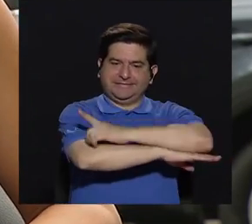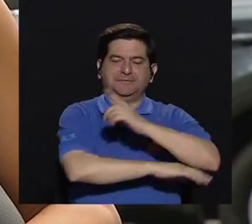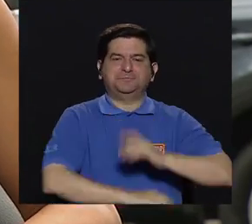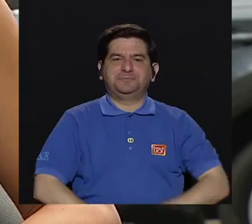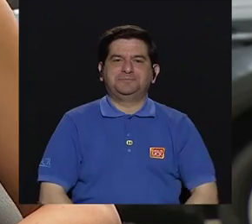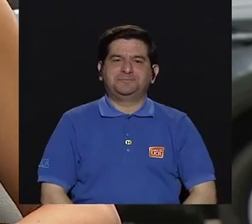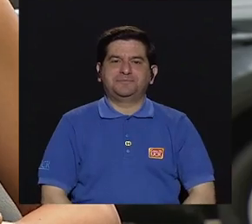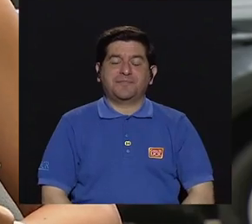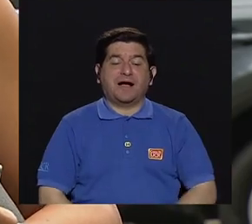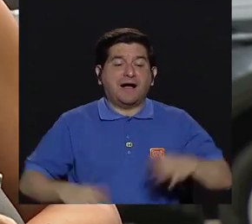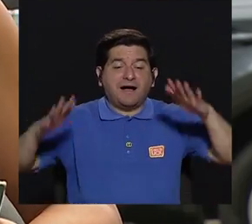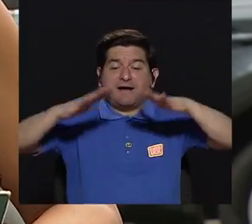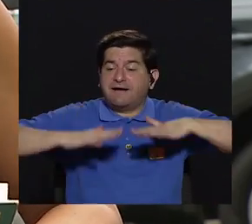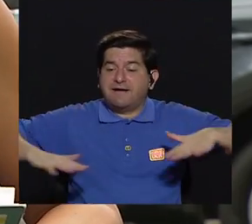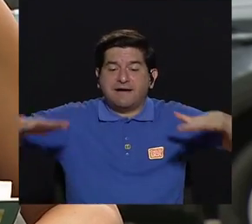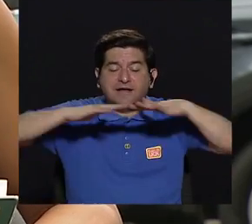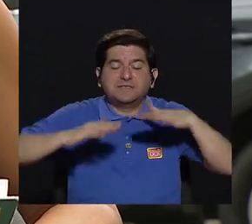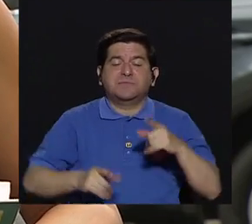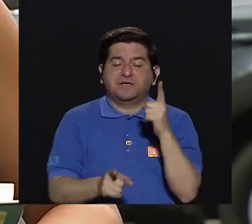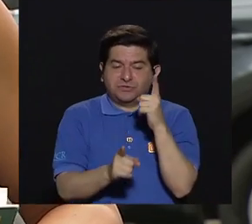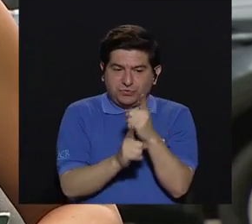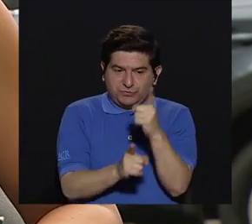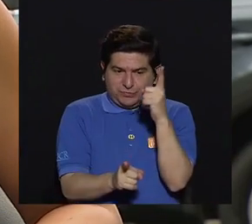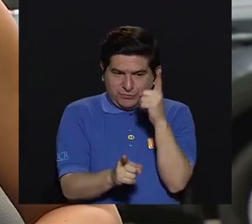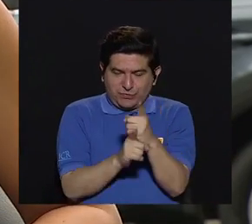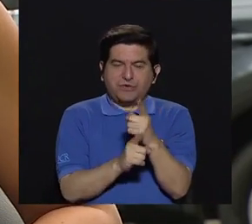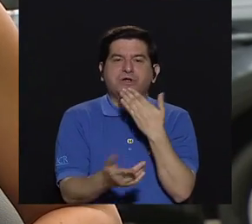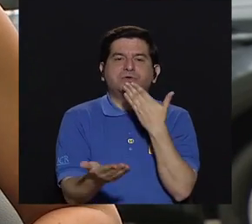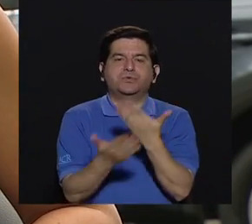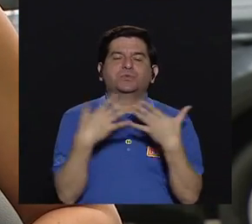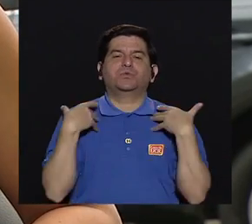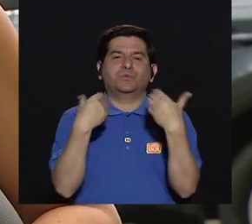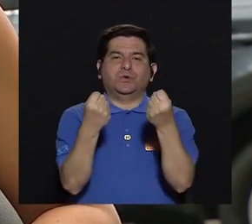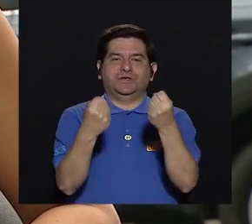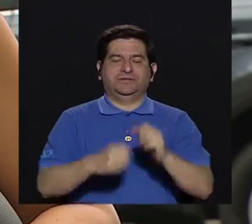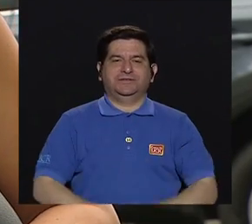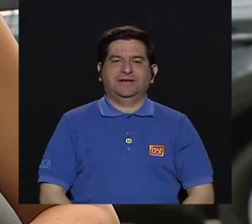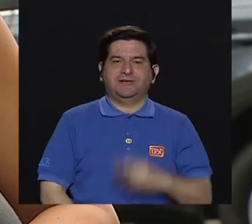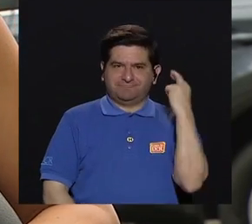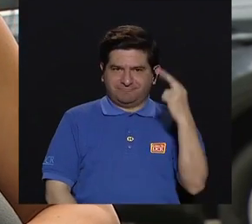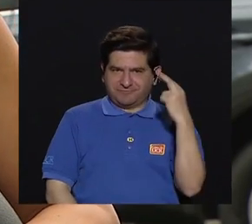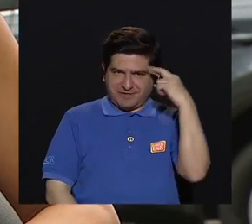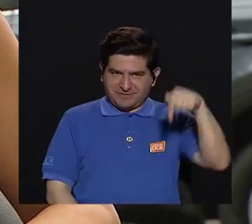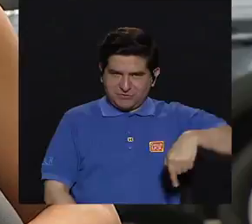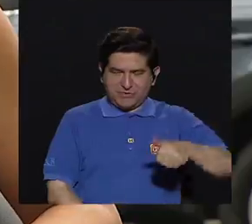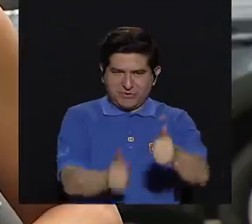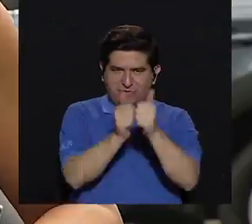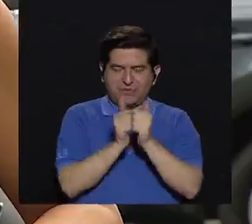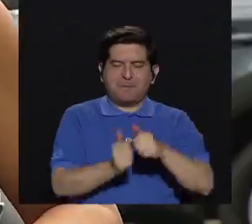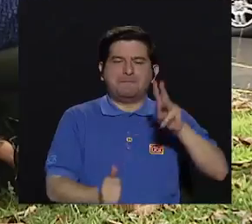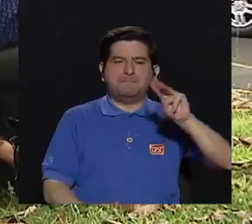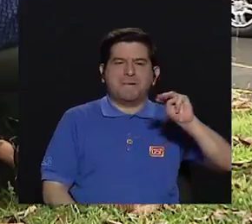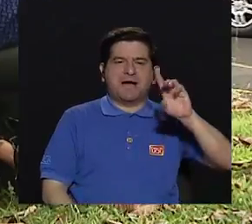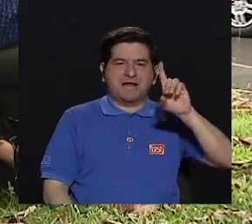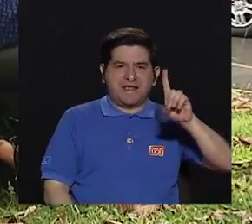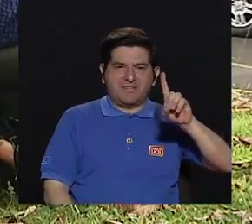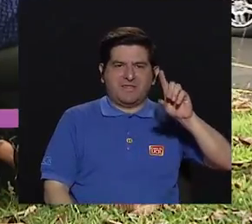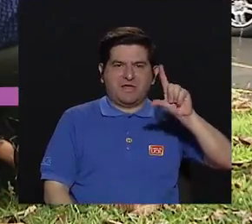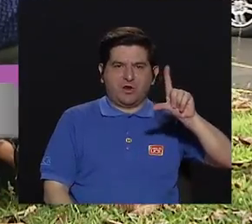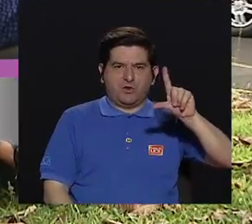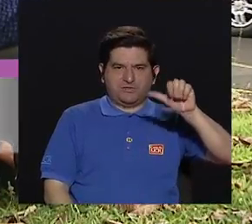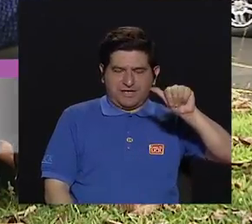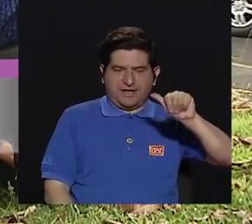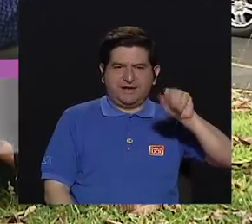el día de hoy, sobre los espacios adecuados para la buena salud. Es por esta razón que está con nosotros María de los